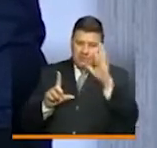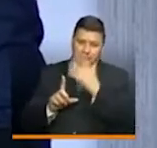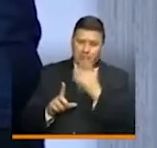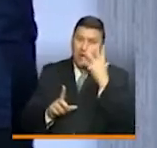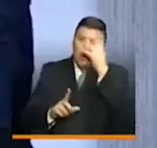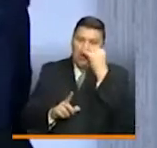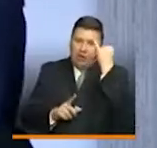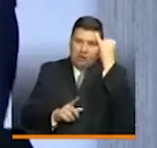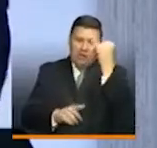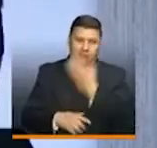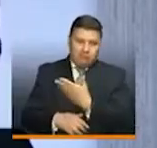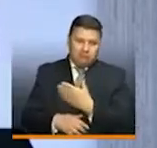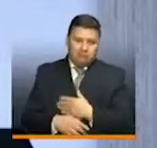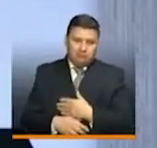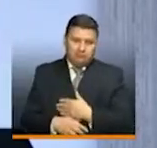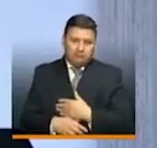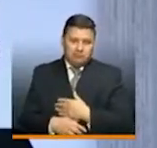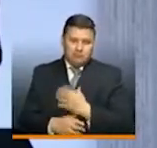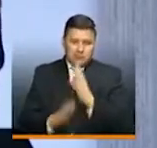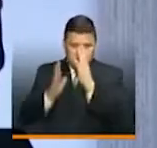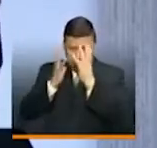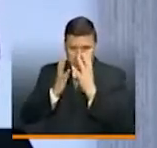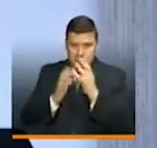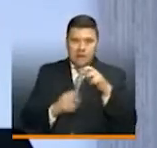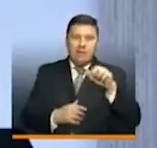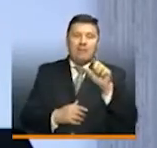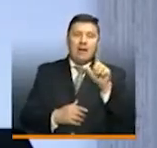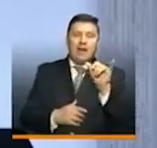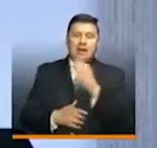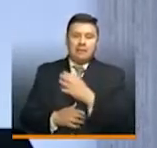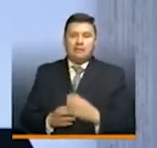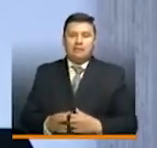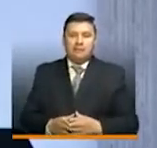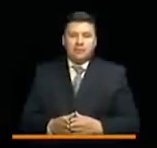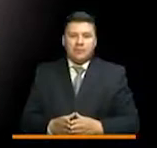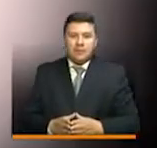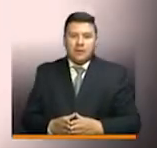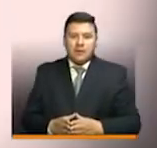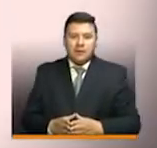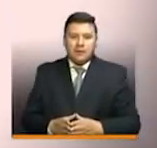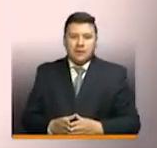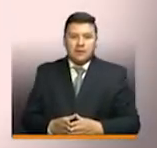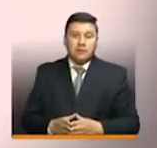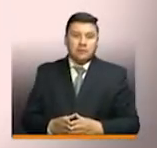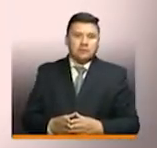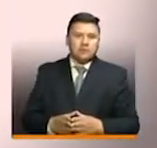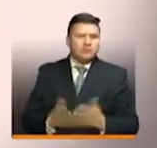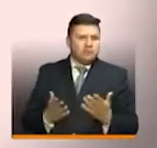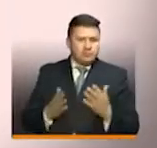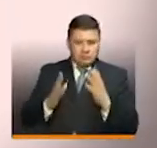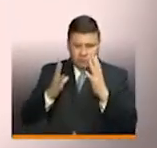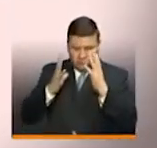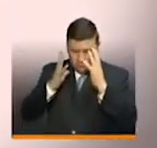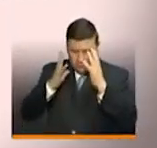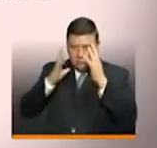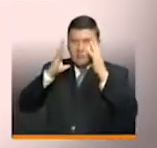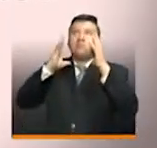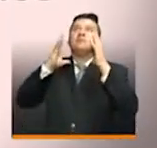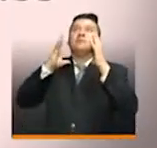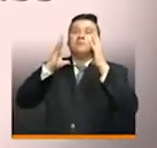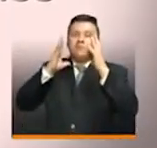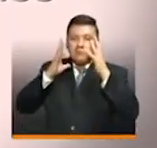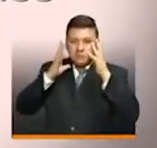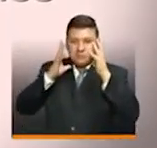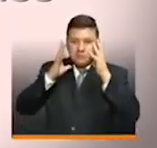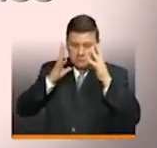maravillosa careta Pali. Gracias. En una barrera que se adapte a la cabeza y cuello del usuario para así